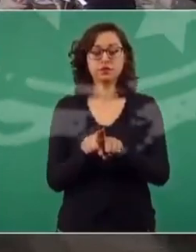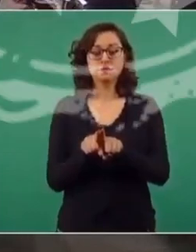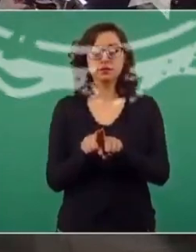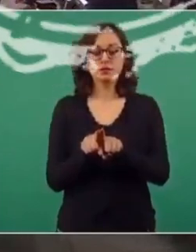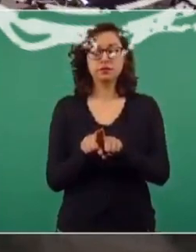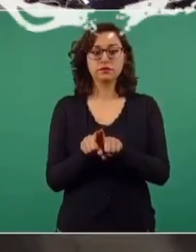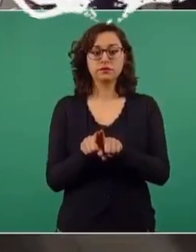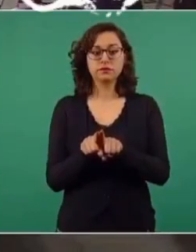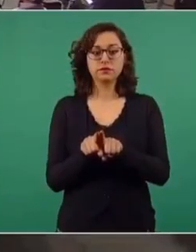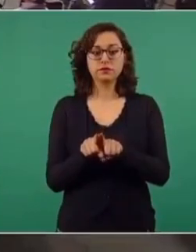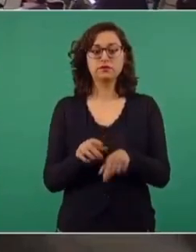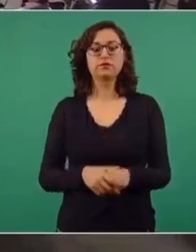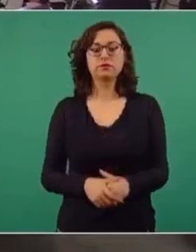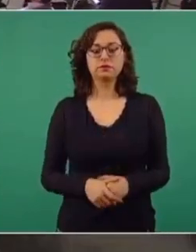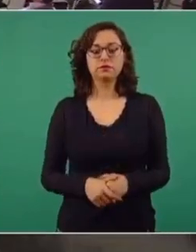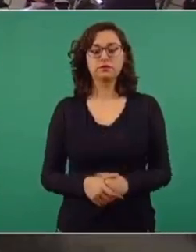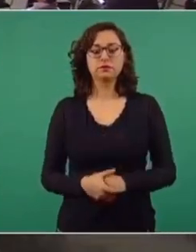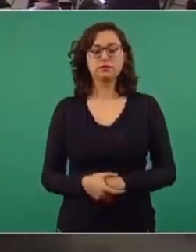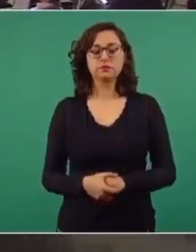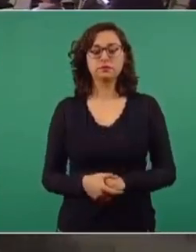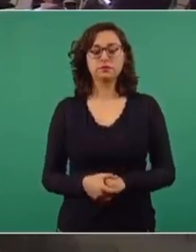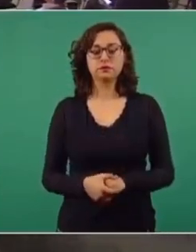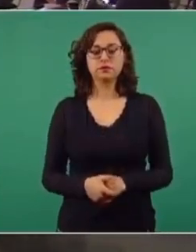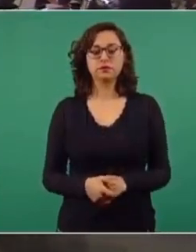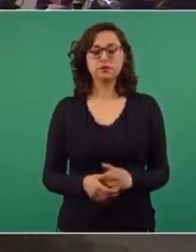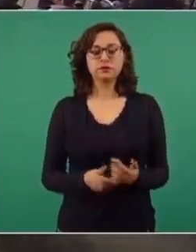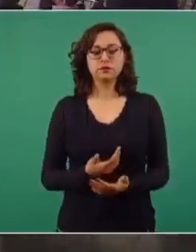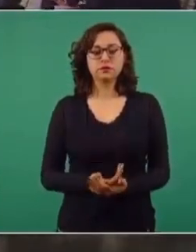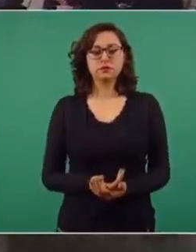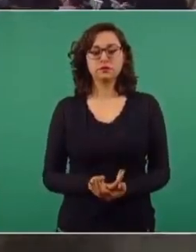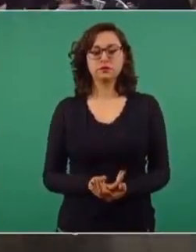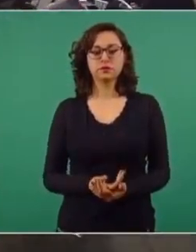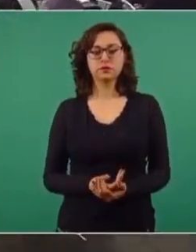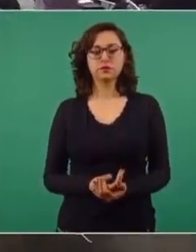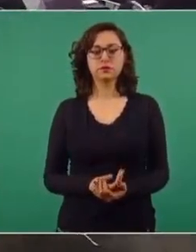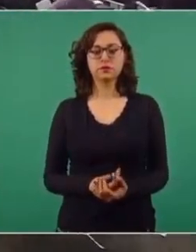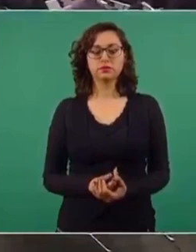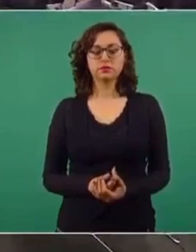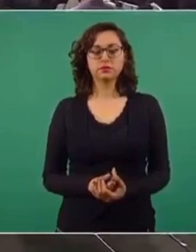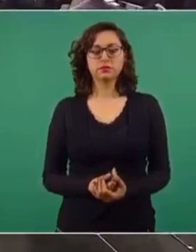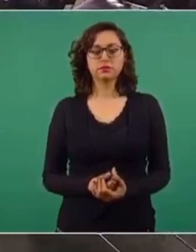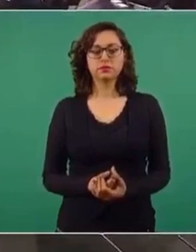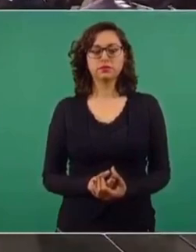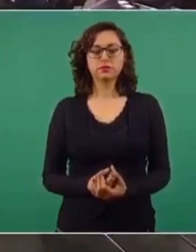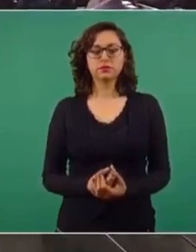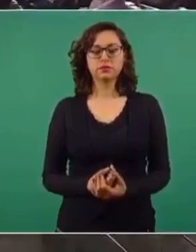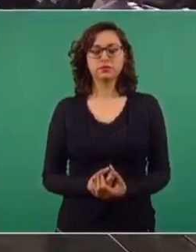¿Ya vamos nosotros? Andrés Manuel López Obrador, usted tiene la palabra, señor presidente.